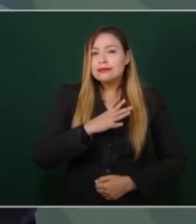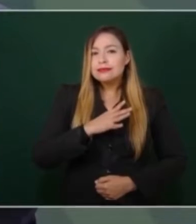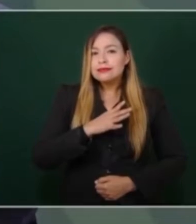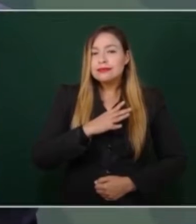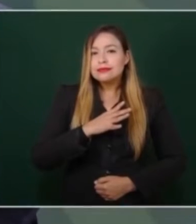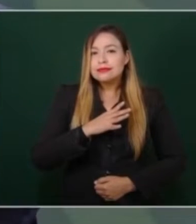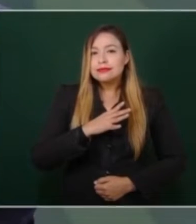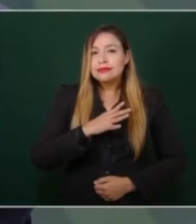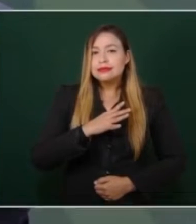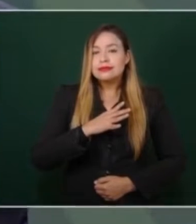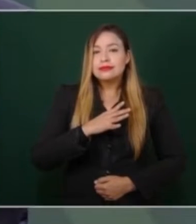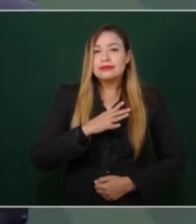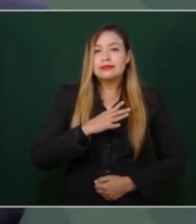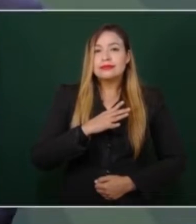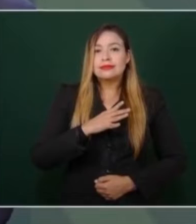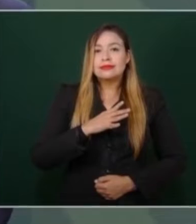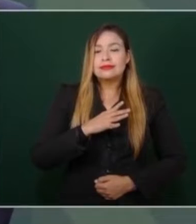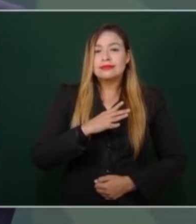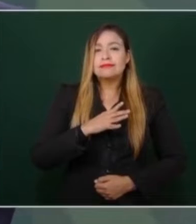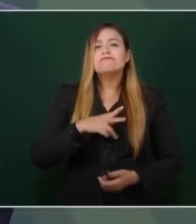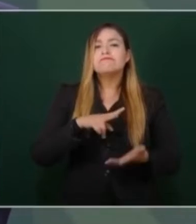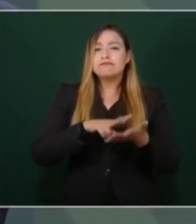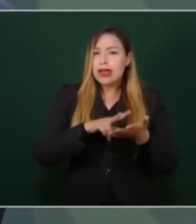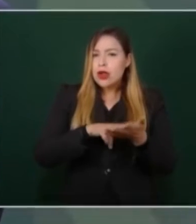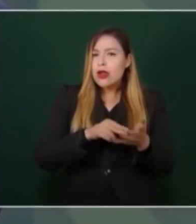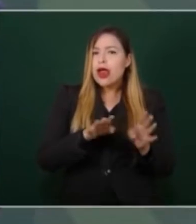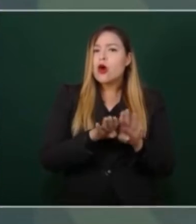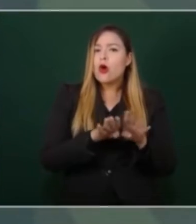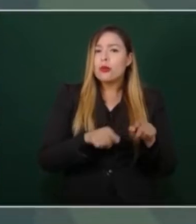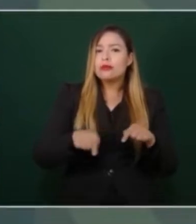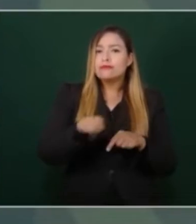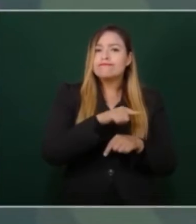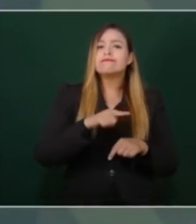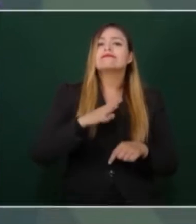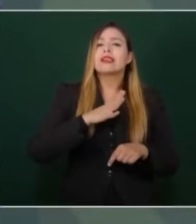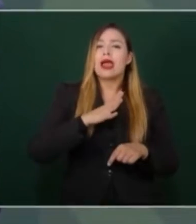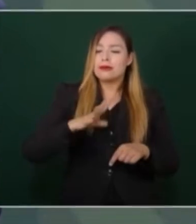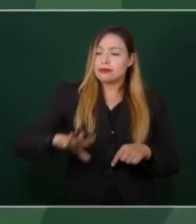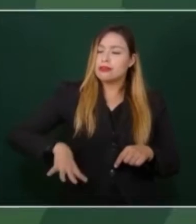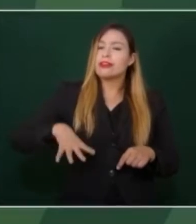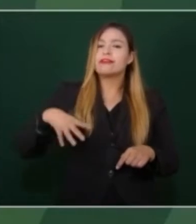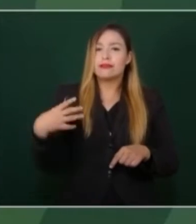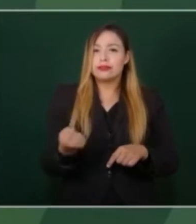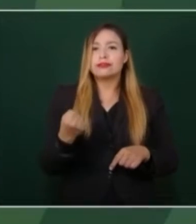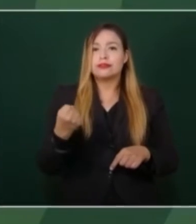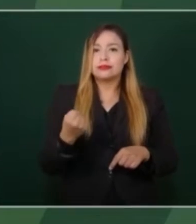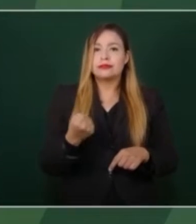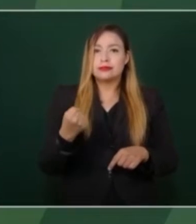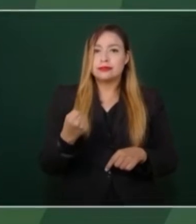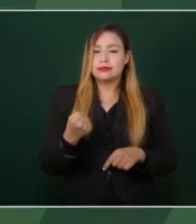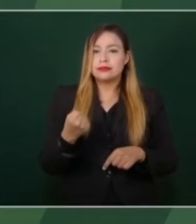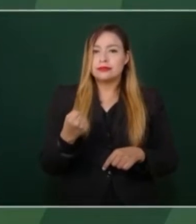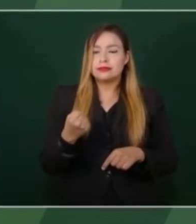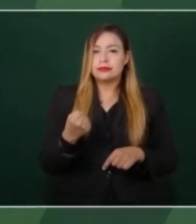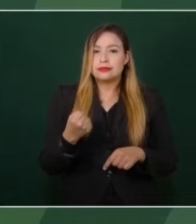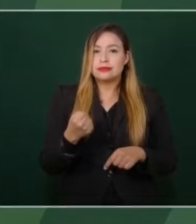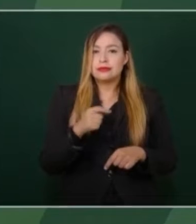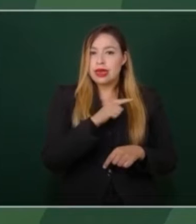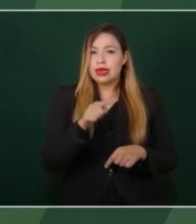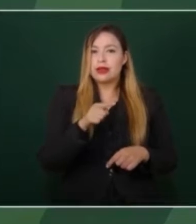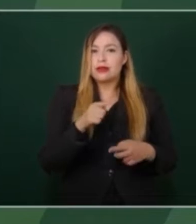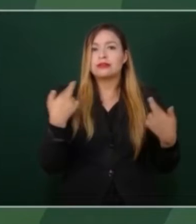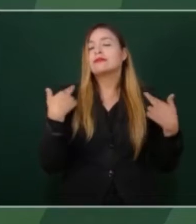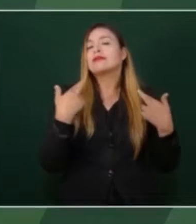para que tengan un poco